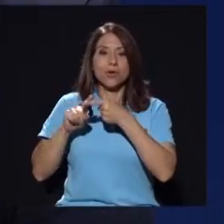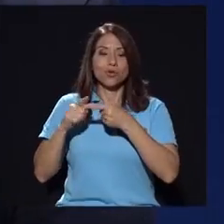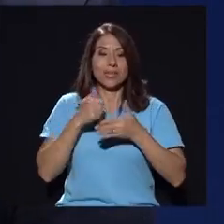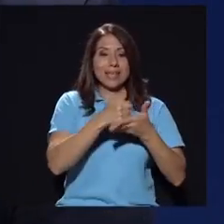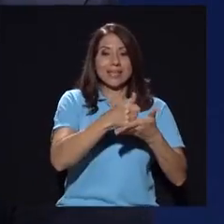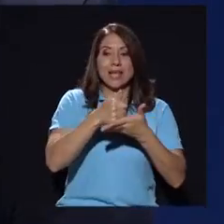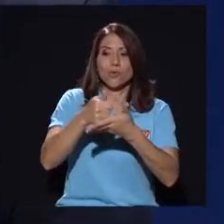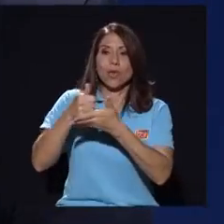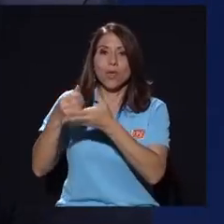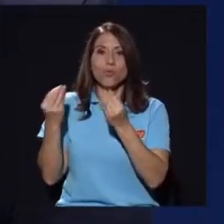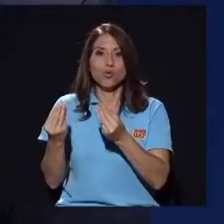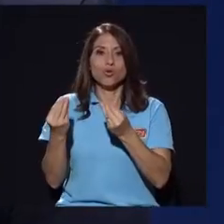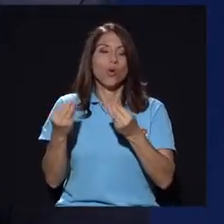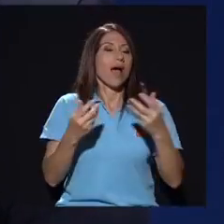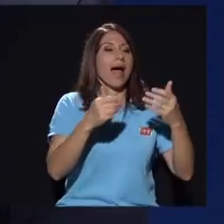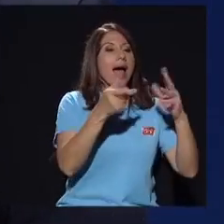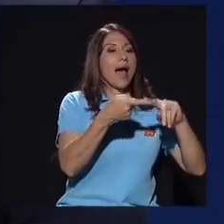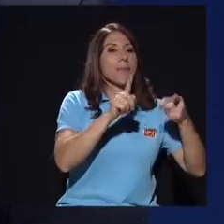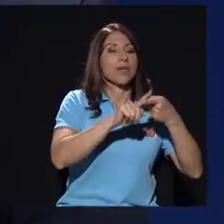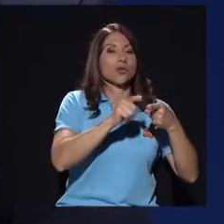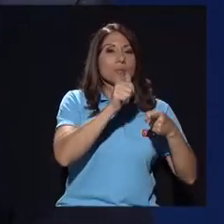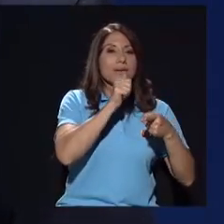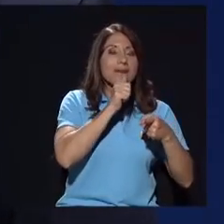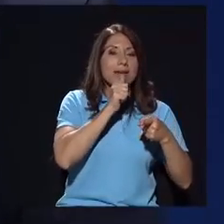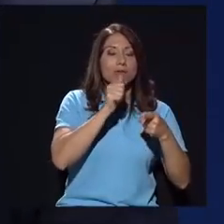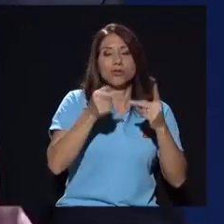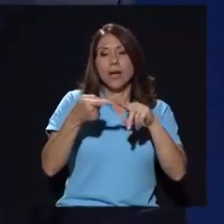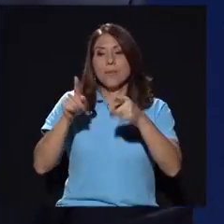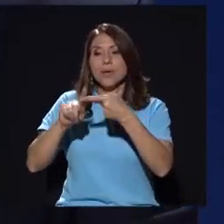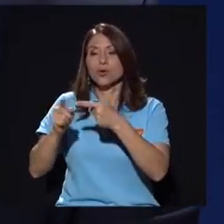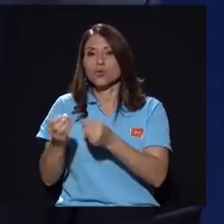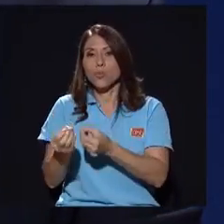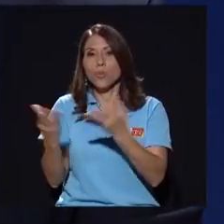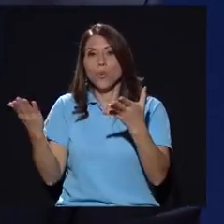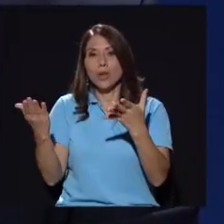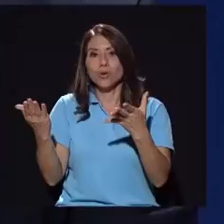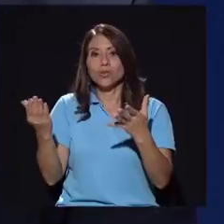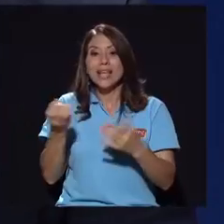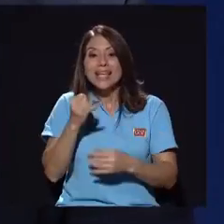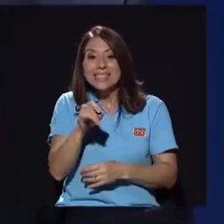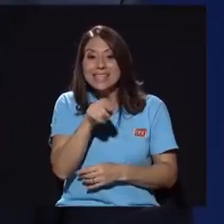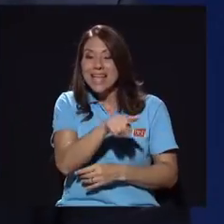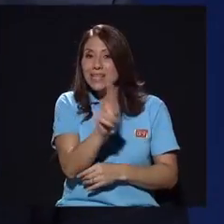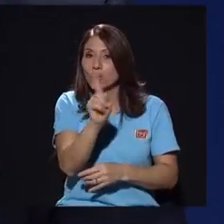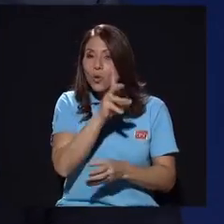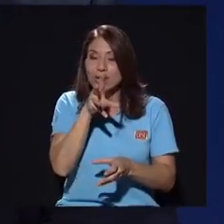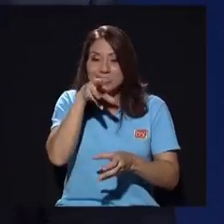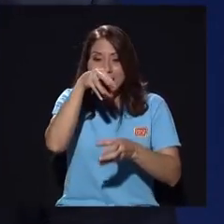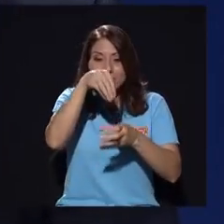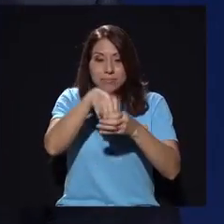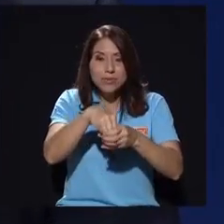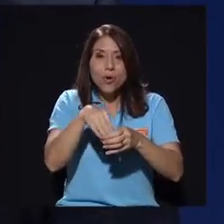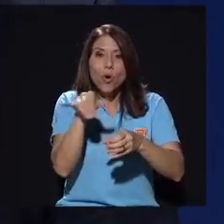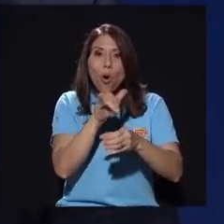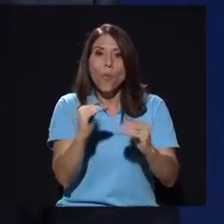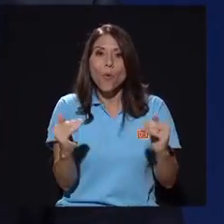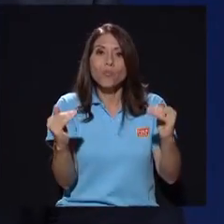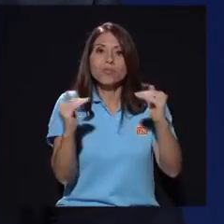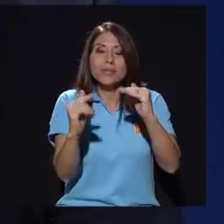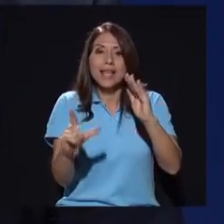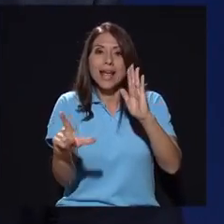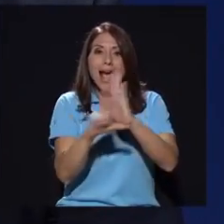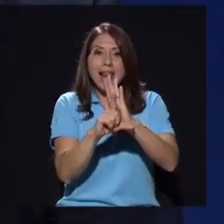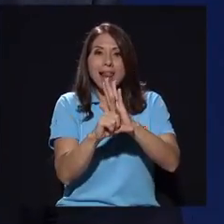amigos públicos que tienen poder público y eso si no cabe dentro de un tipo penal al menos quedó desnudo ante el país